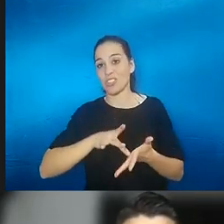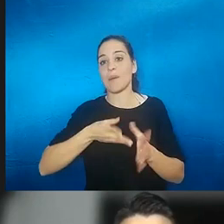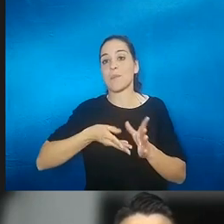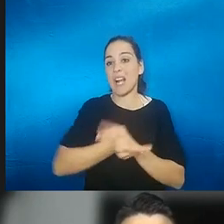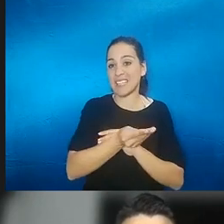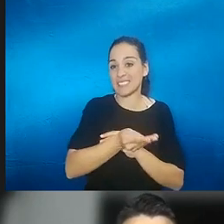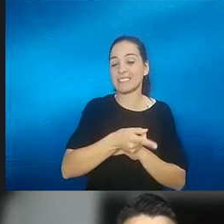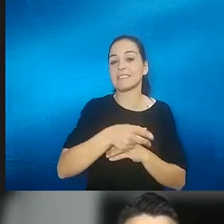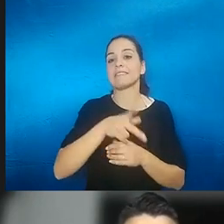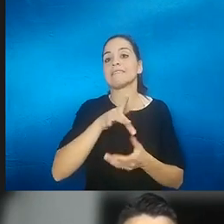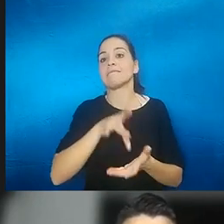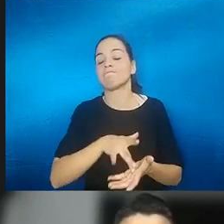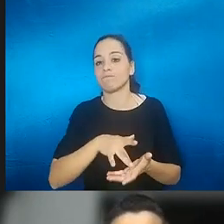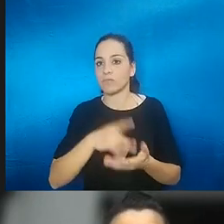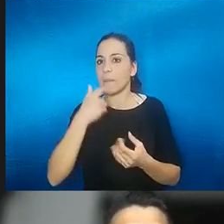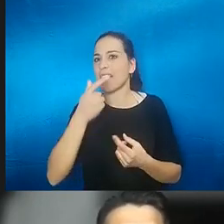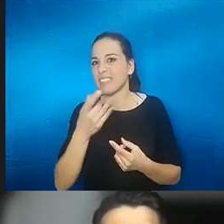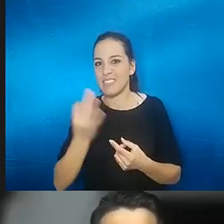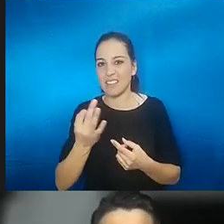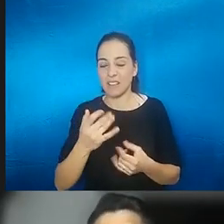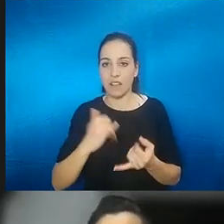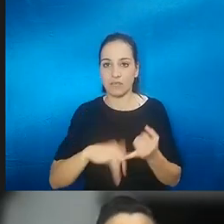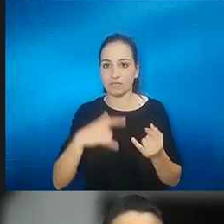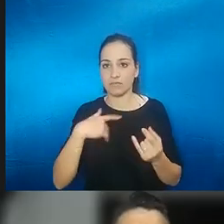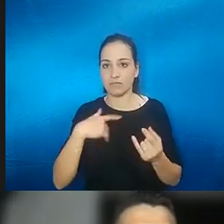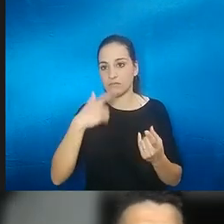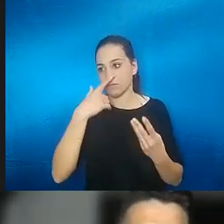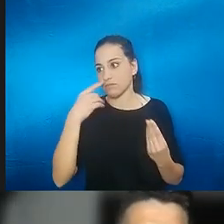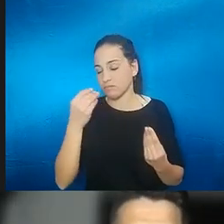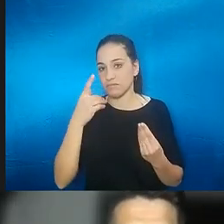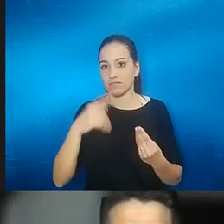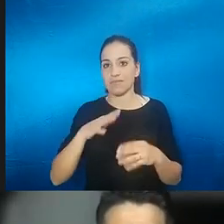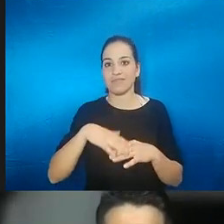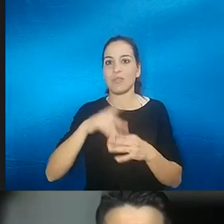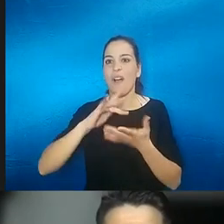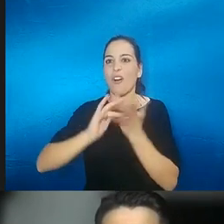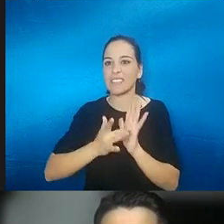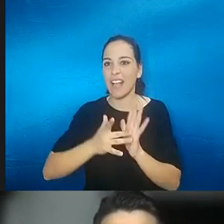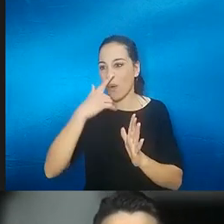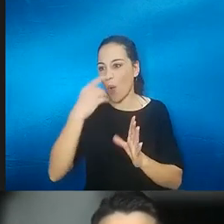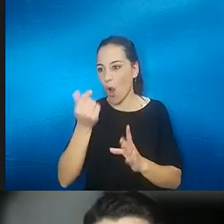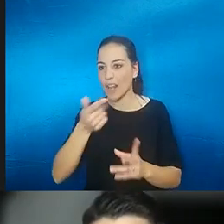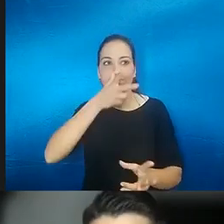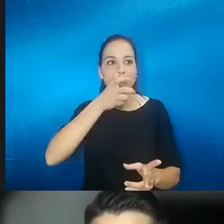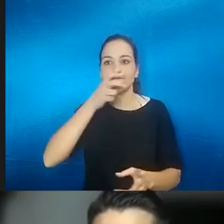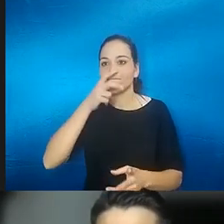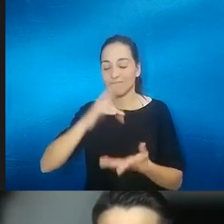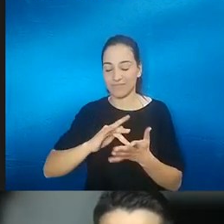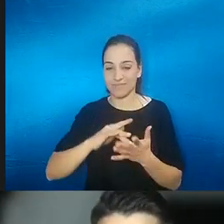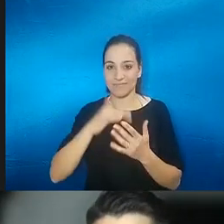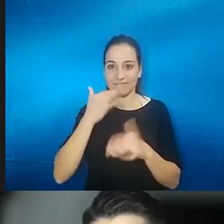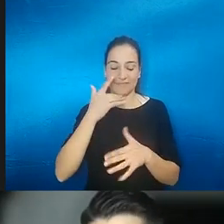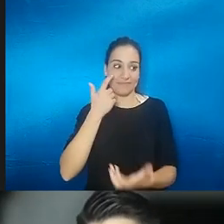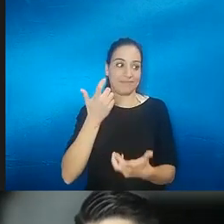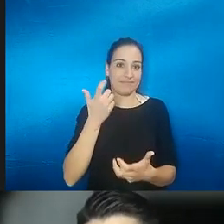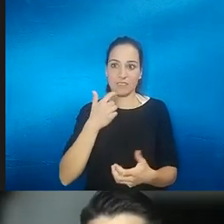qué y sobre todo me ha llamado mucho la atención que es que se había cansado de oler no sé entonces no quiero decir